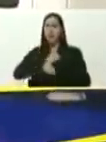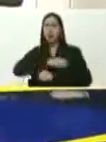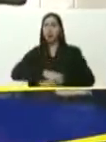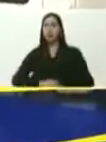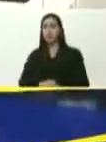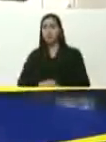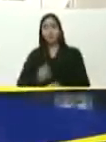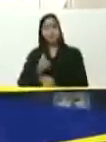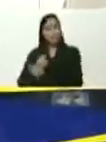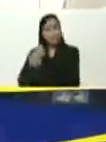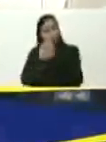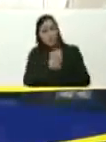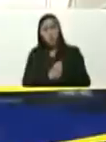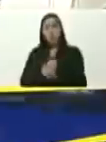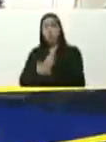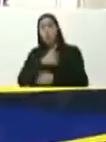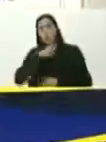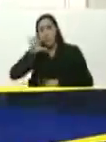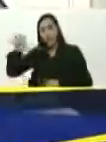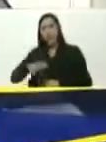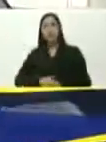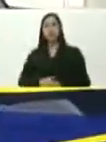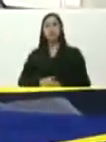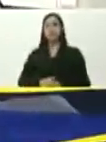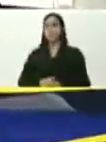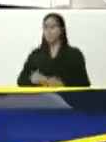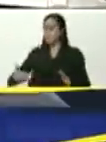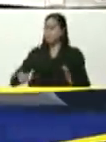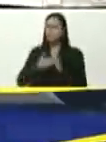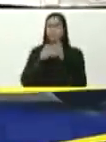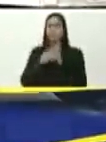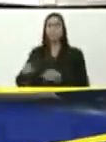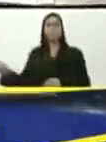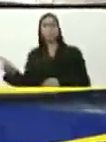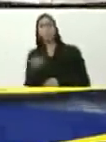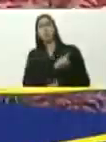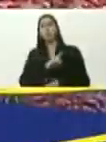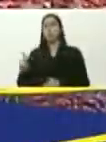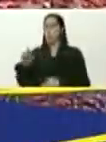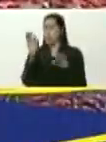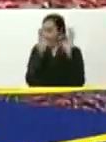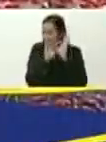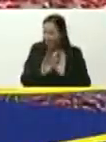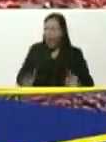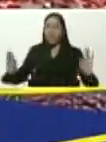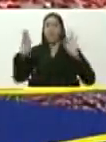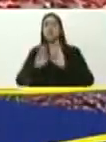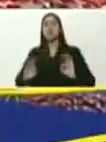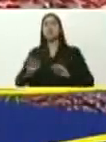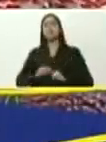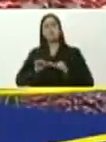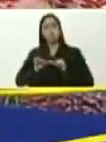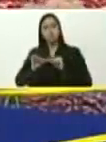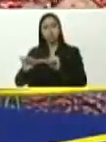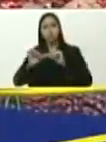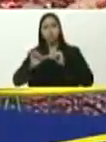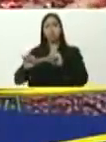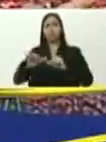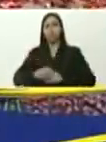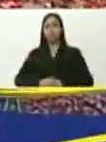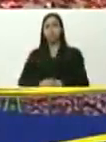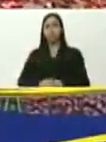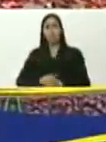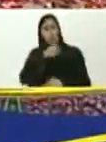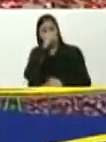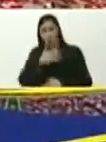el amor por Venezuela, nada ni nadie nos podrá parar, nada ni nadie nos ha parado, ellos siguen con sus